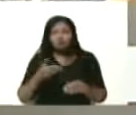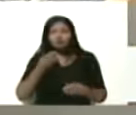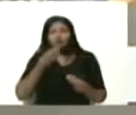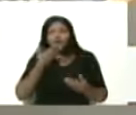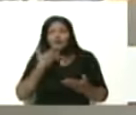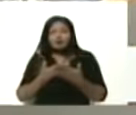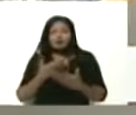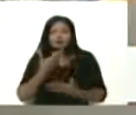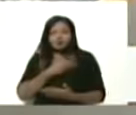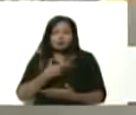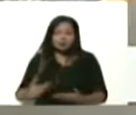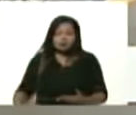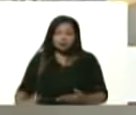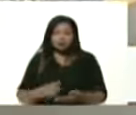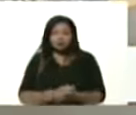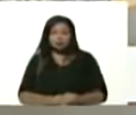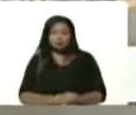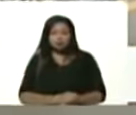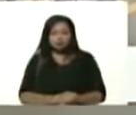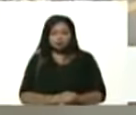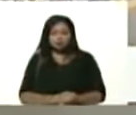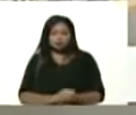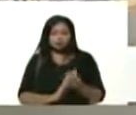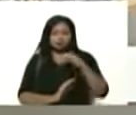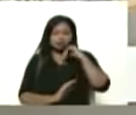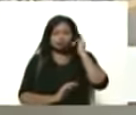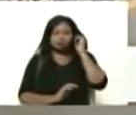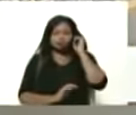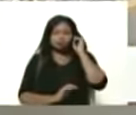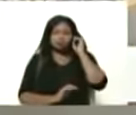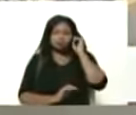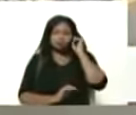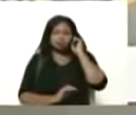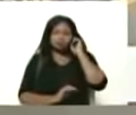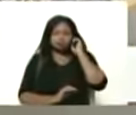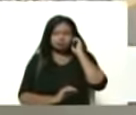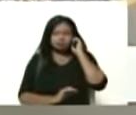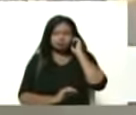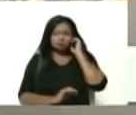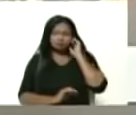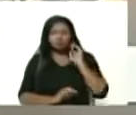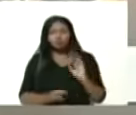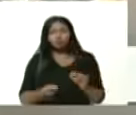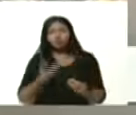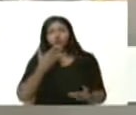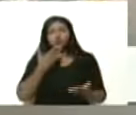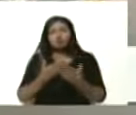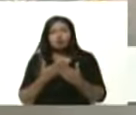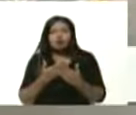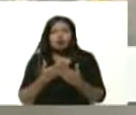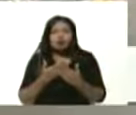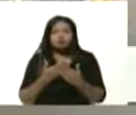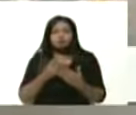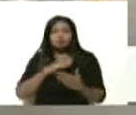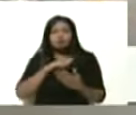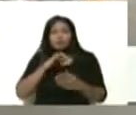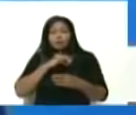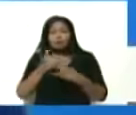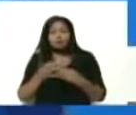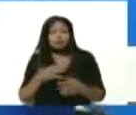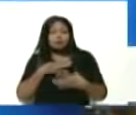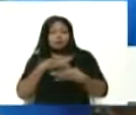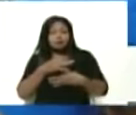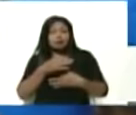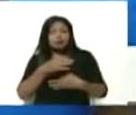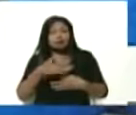bueno como comentó mi amigo William toda la parte operativa nosotros tenemos algunos proyectos bien interesantes que queremos desarrollar